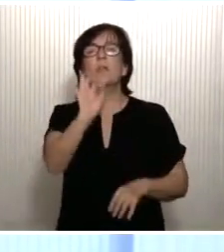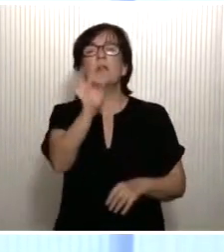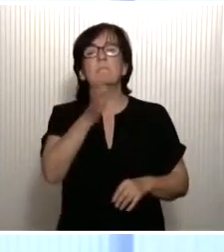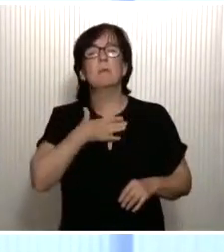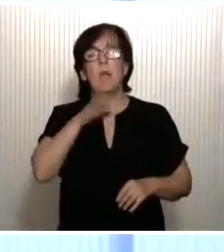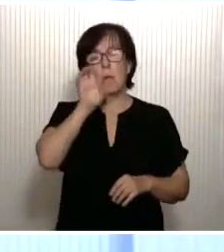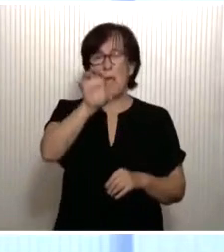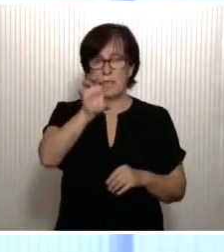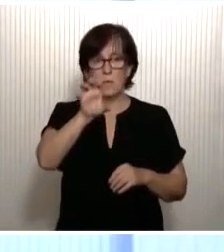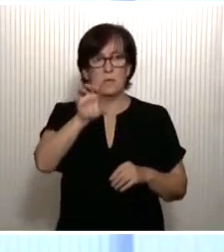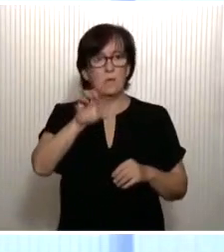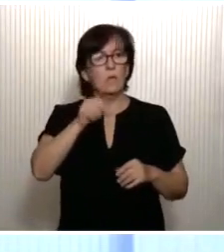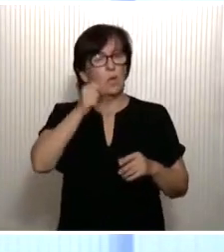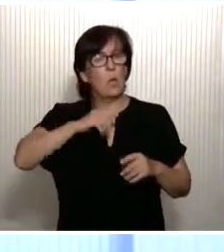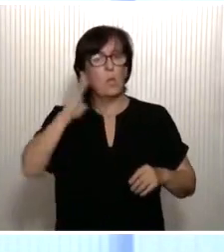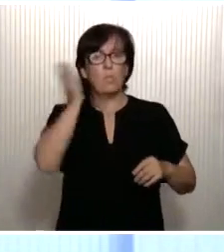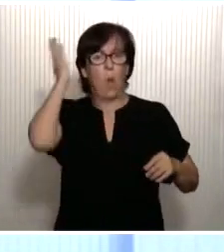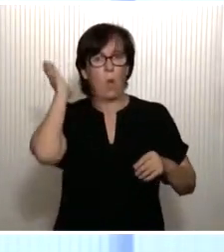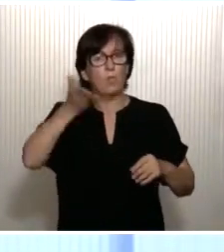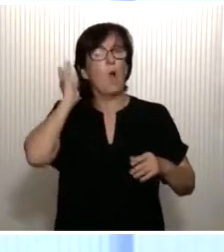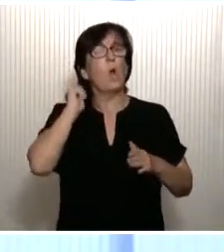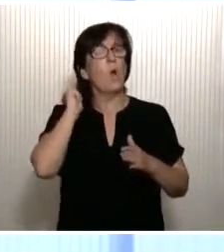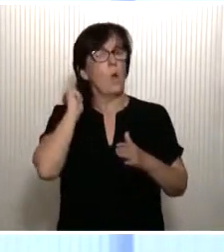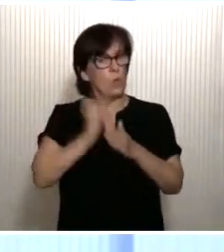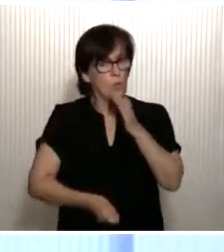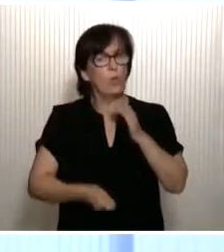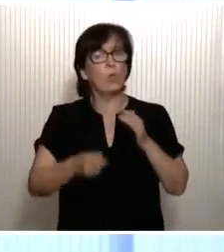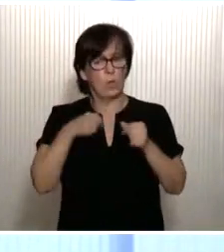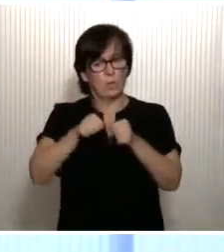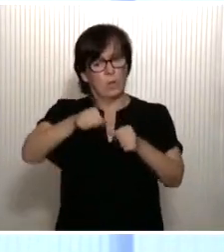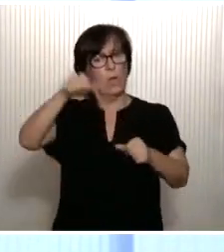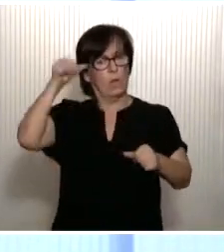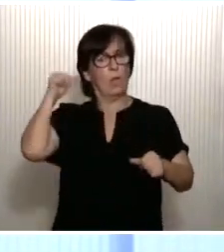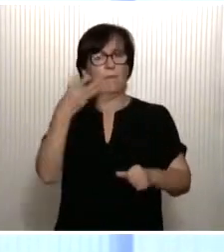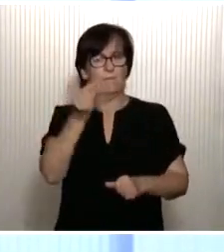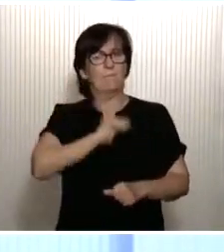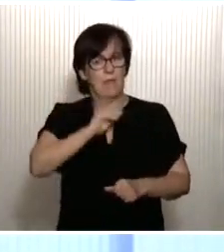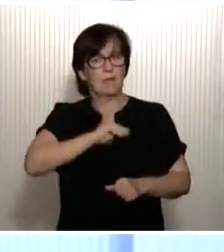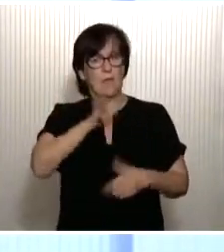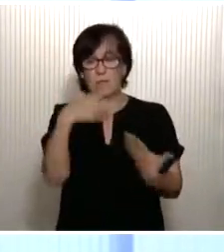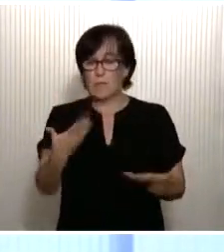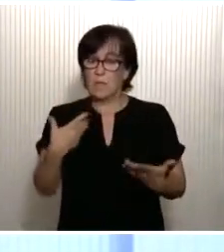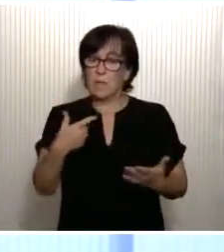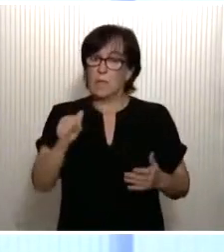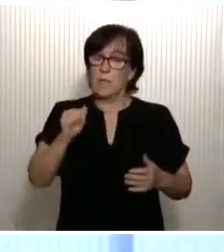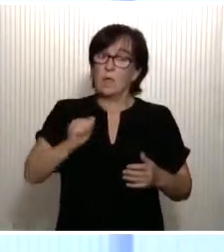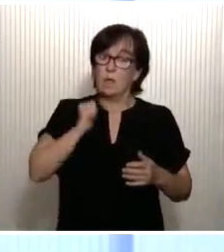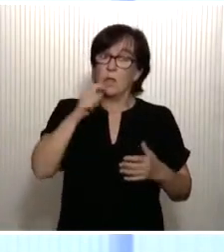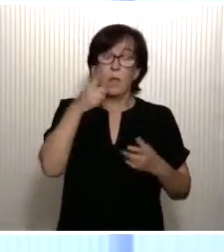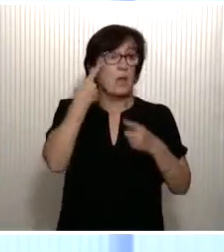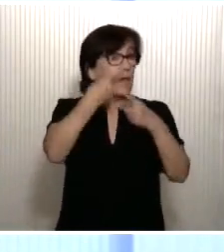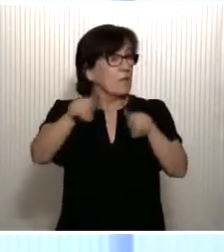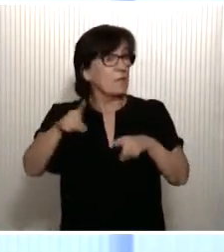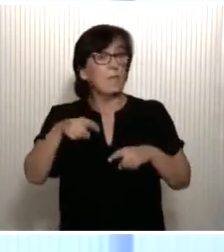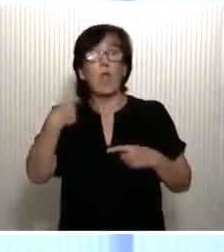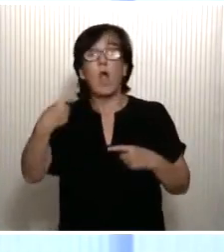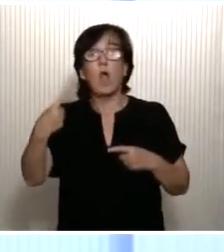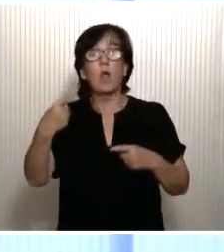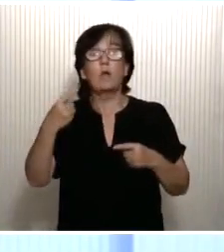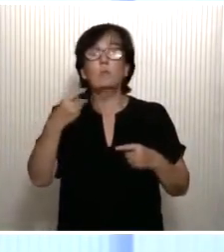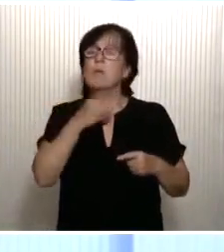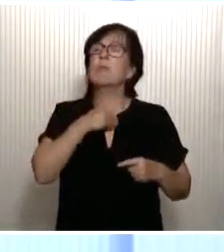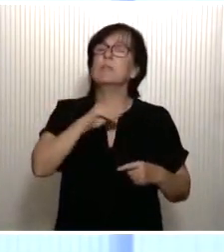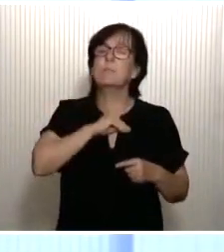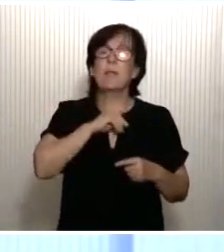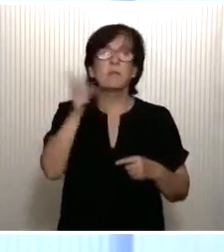país ha sido golpeado con dureza en otras muchas ocasiones. Y es cierto que en esta ocasión, a diferencia de lo que ha ocurrido en otras ocasiones, España